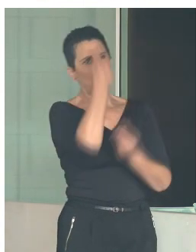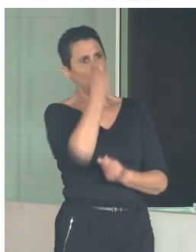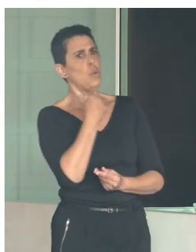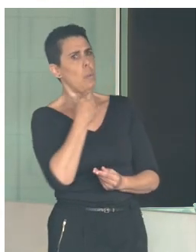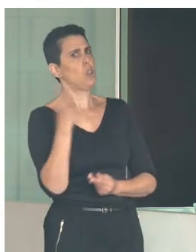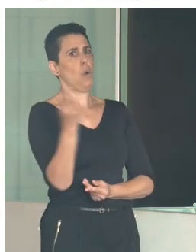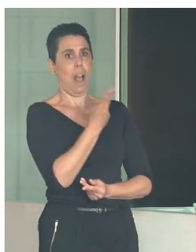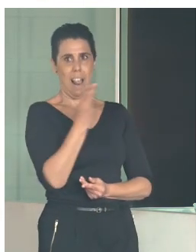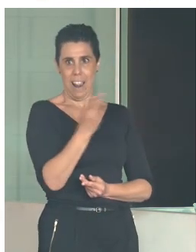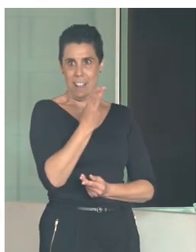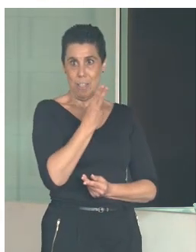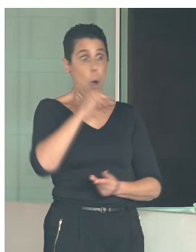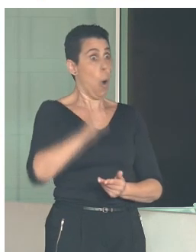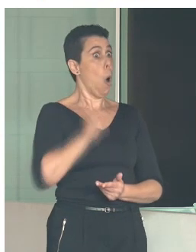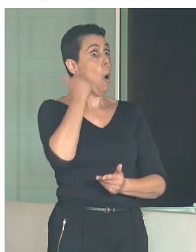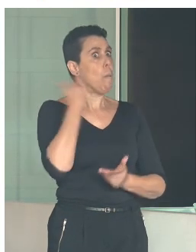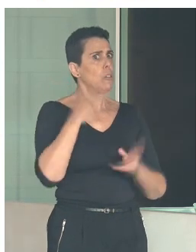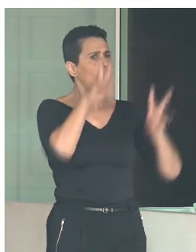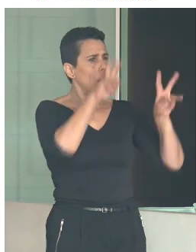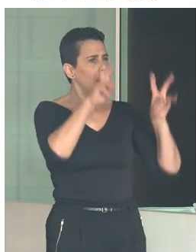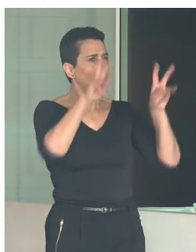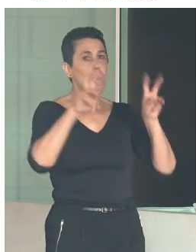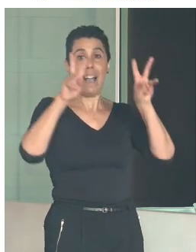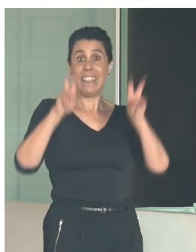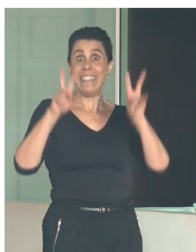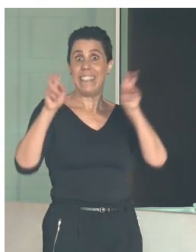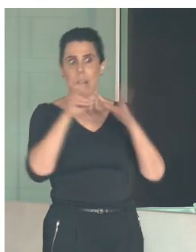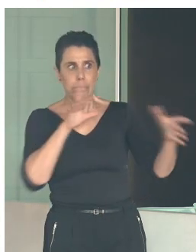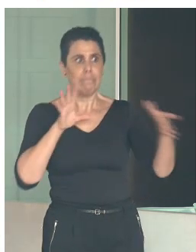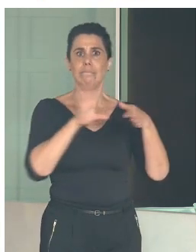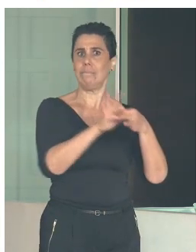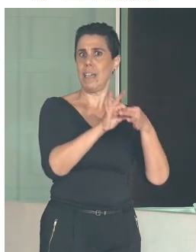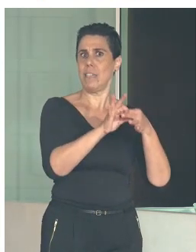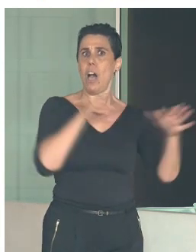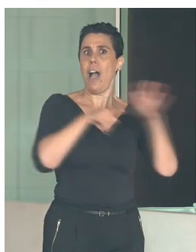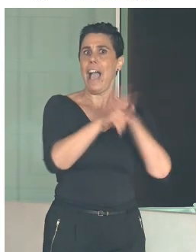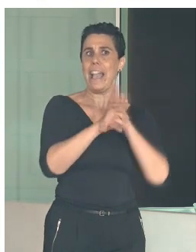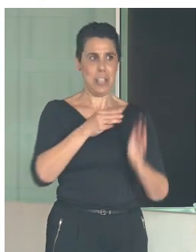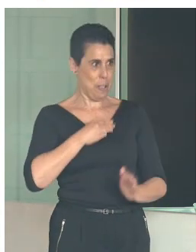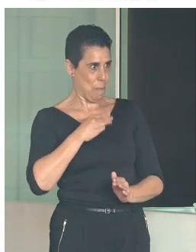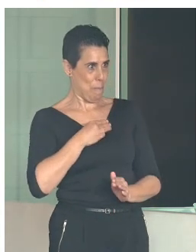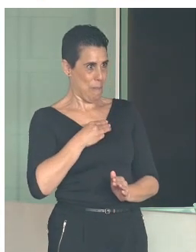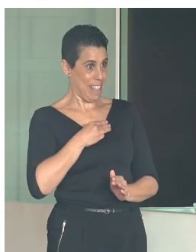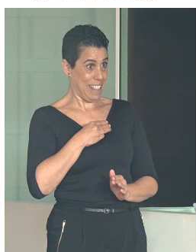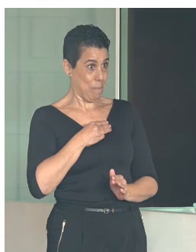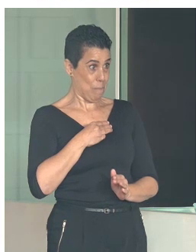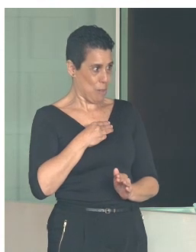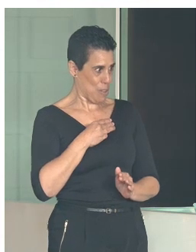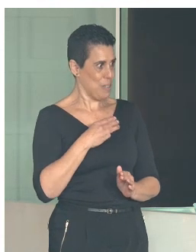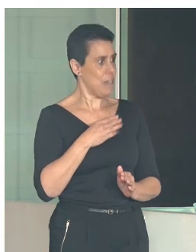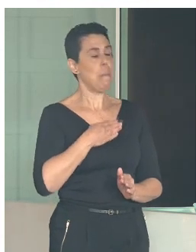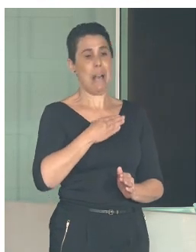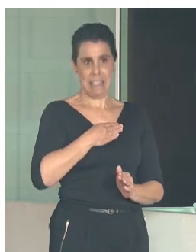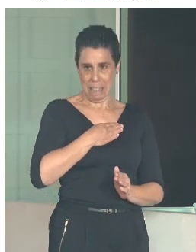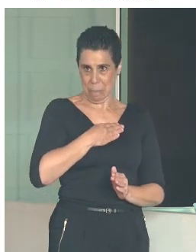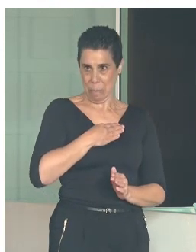de poder tratar temas que también tienen que ver con la gestión del patrimonio. Sin lugar a dudas, no